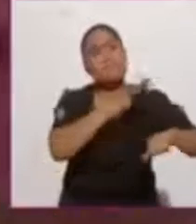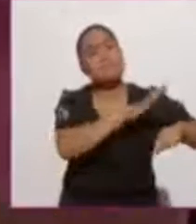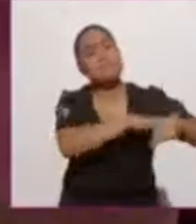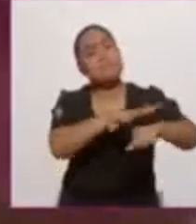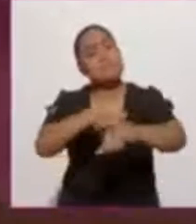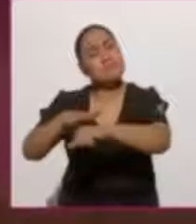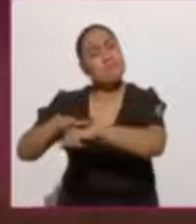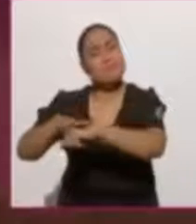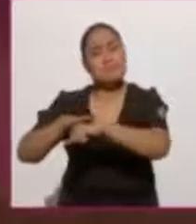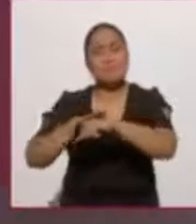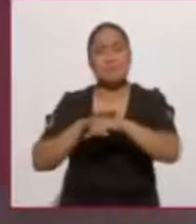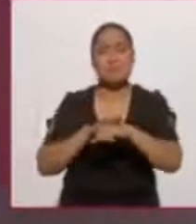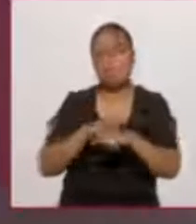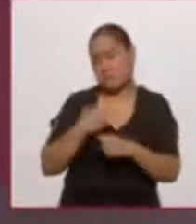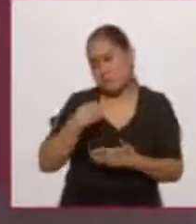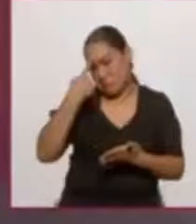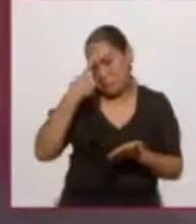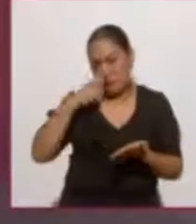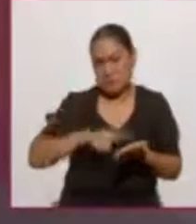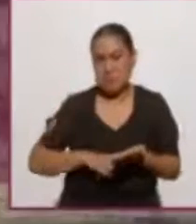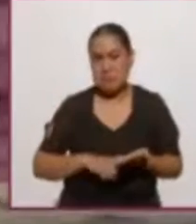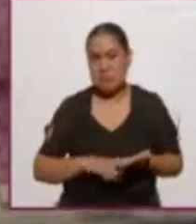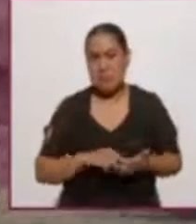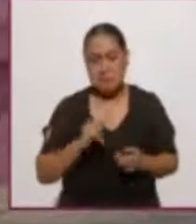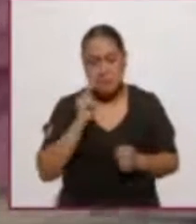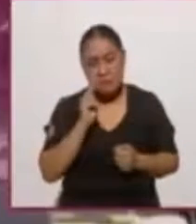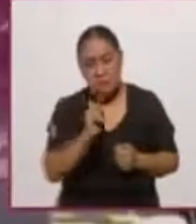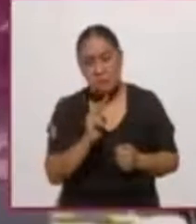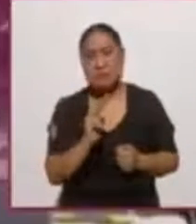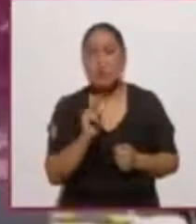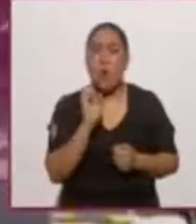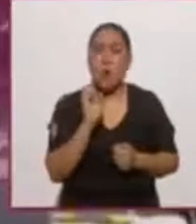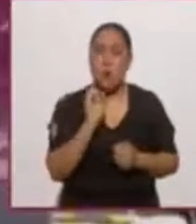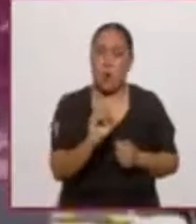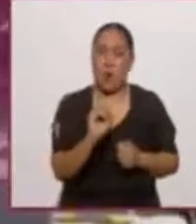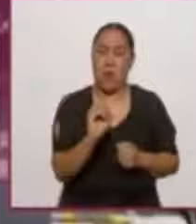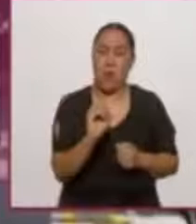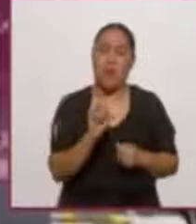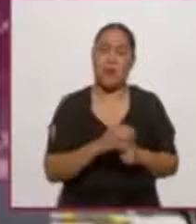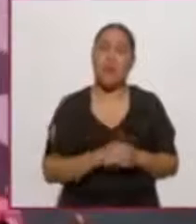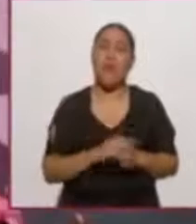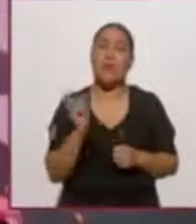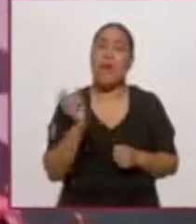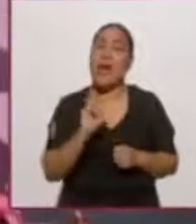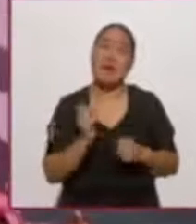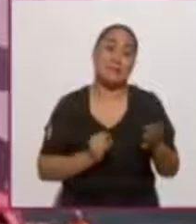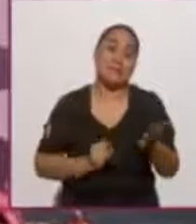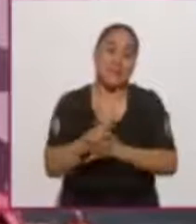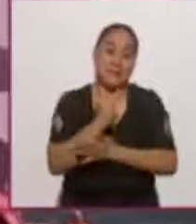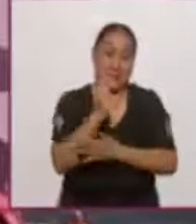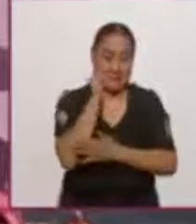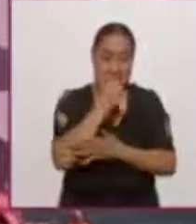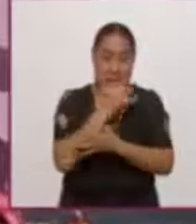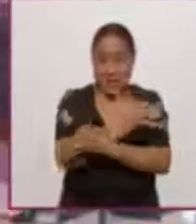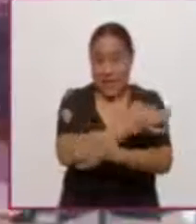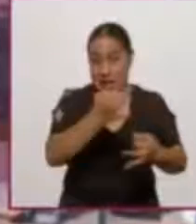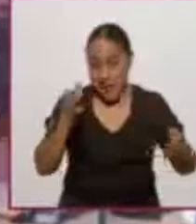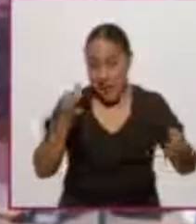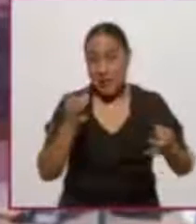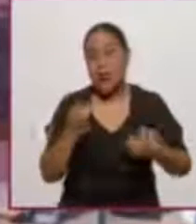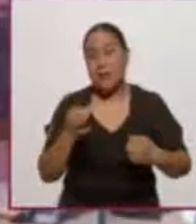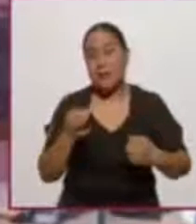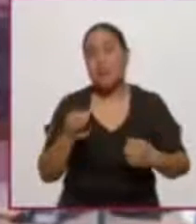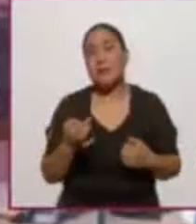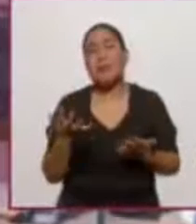creo yo en principio, o siempre que se hacen este tipo de anuncios, son más como una